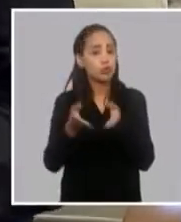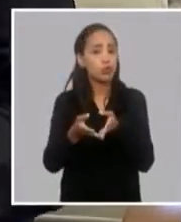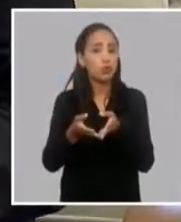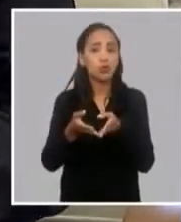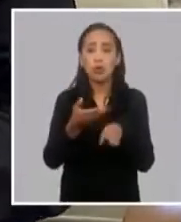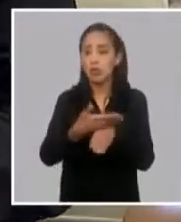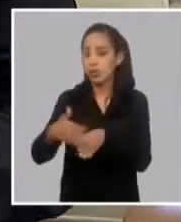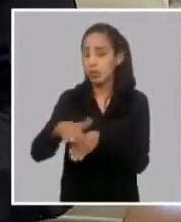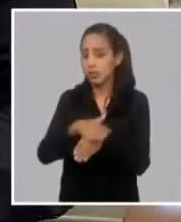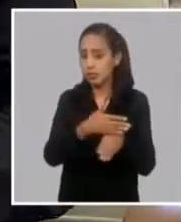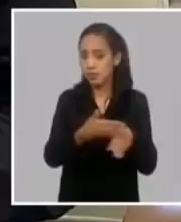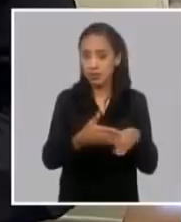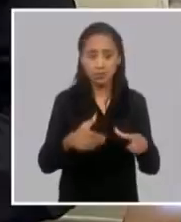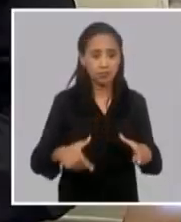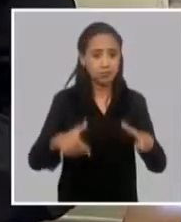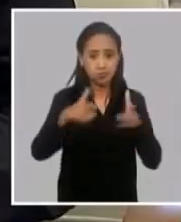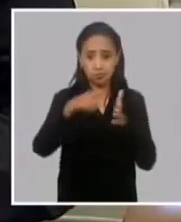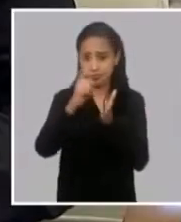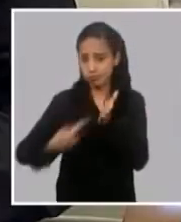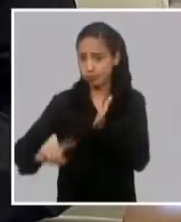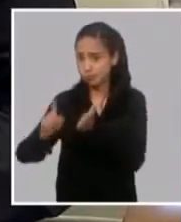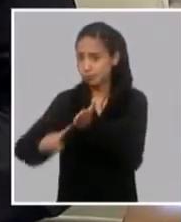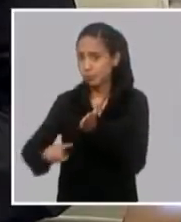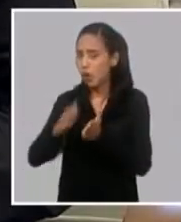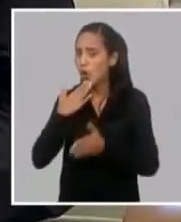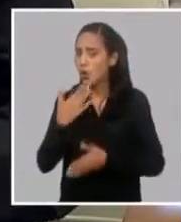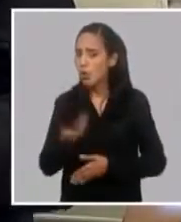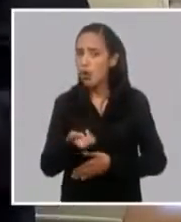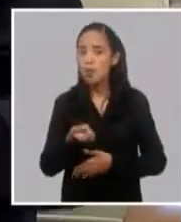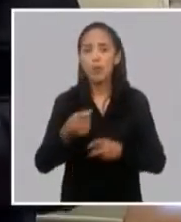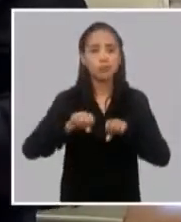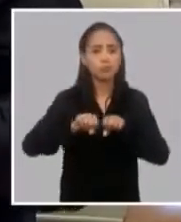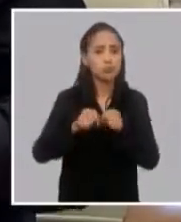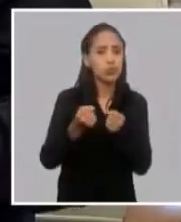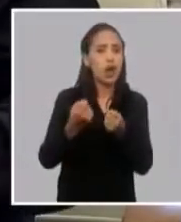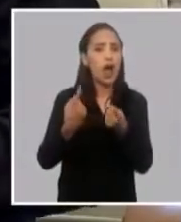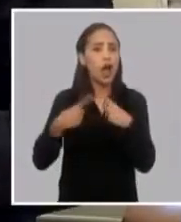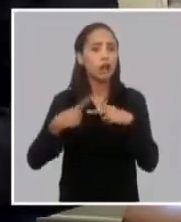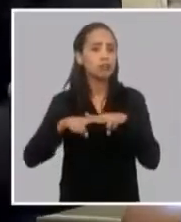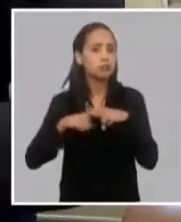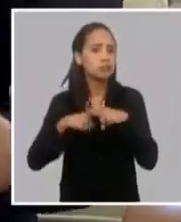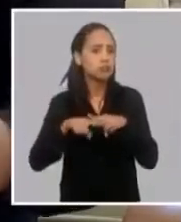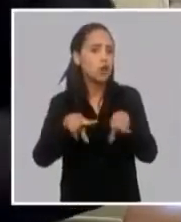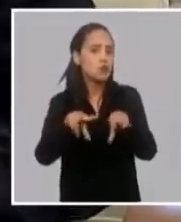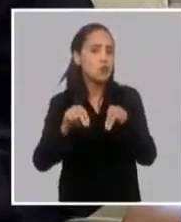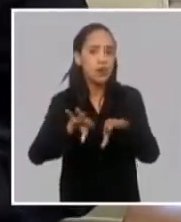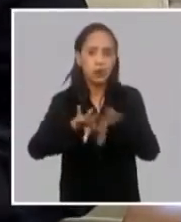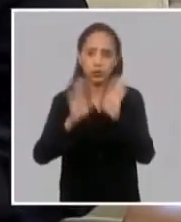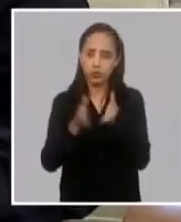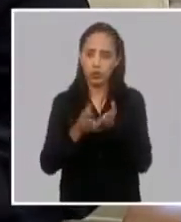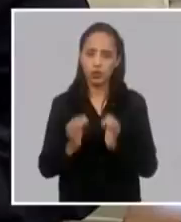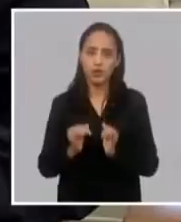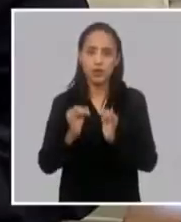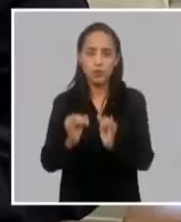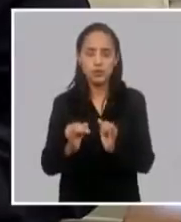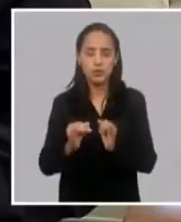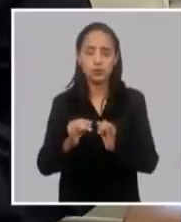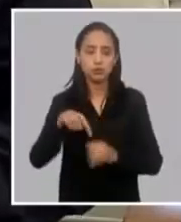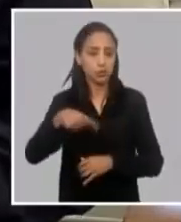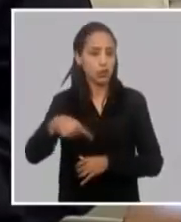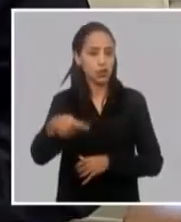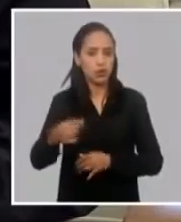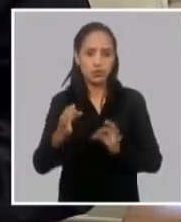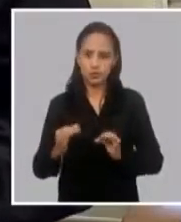plantas de generación, y un poco conocer el balance y lo que va a suceder cada día.